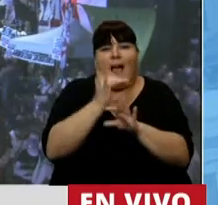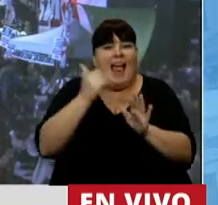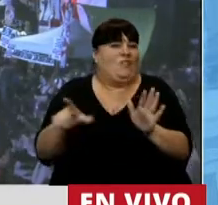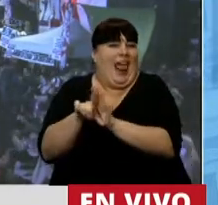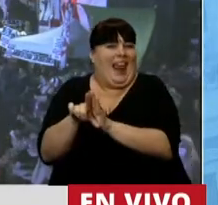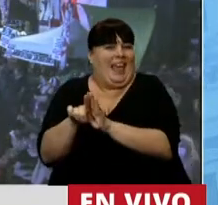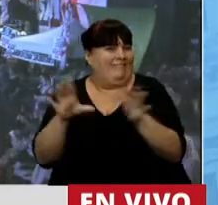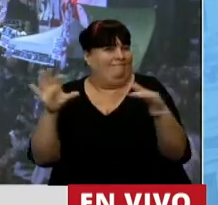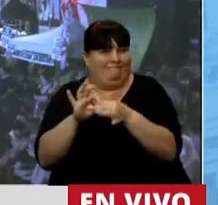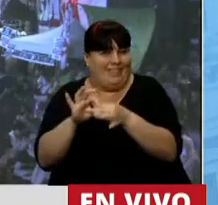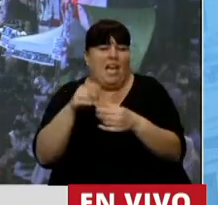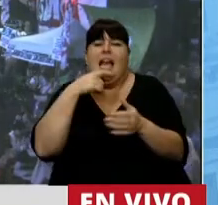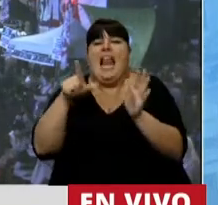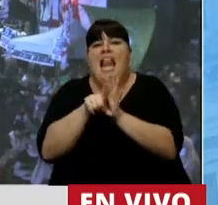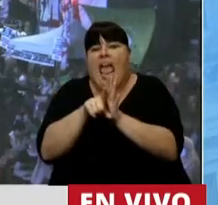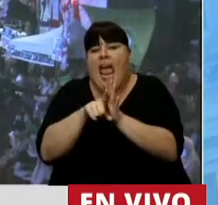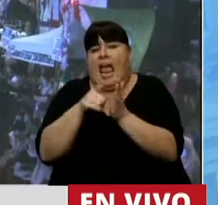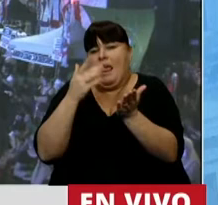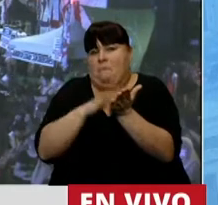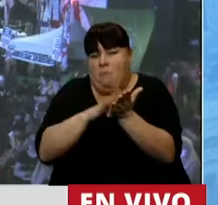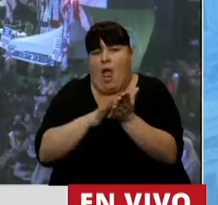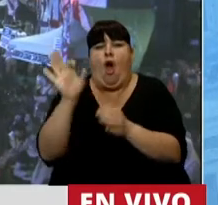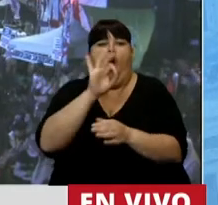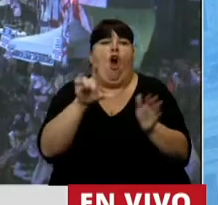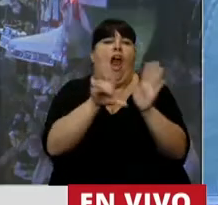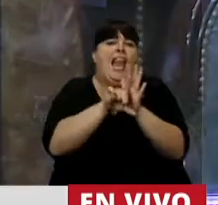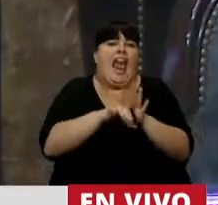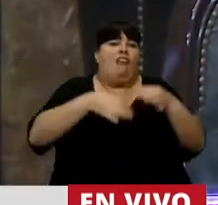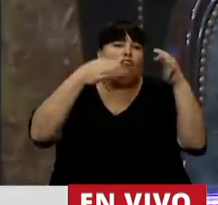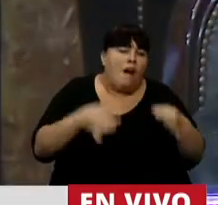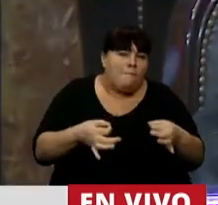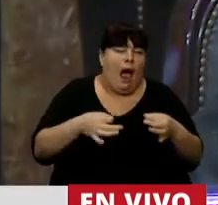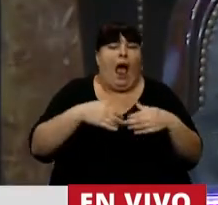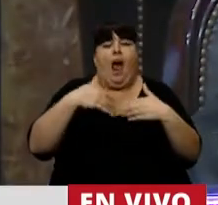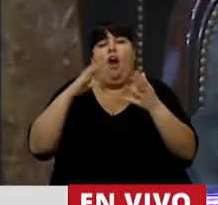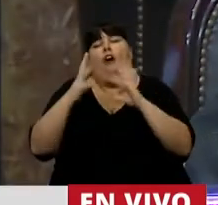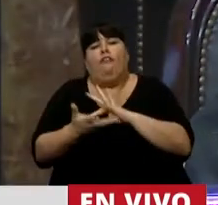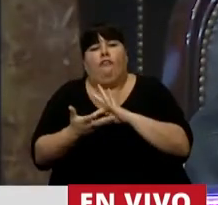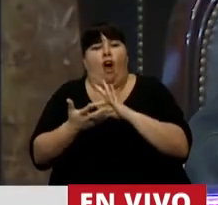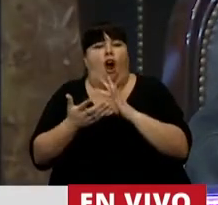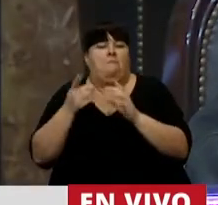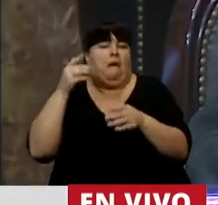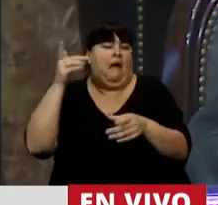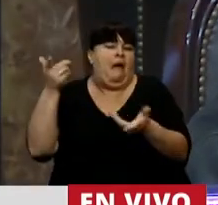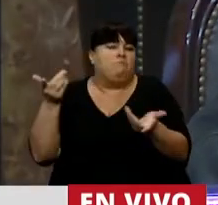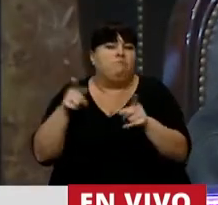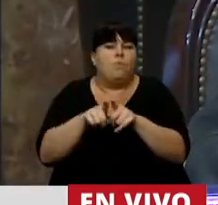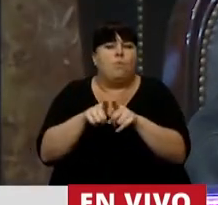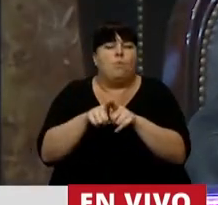legalización. Sea a través de leyes materiales, sea a través de leyes formales, sea a través de intervenciones